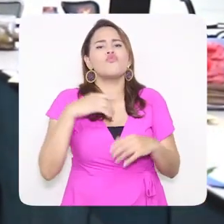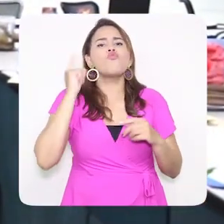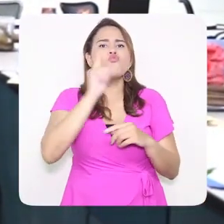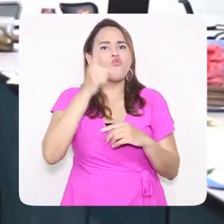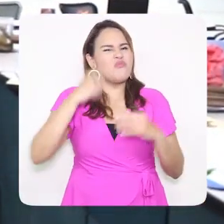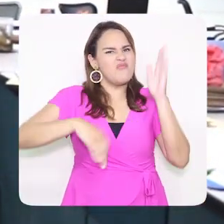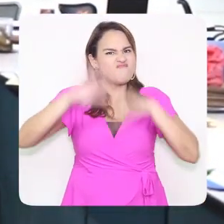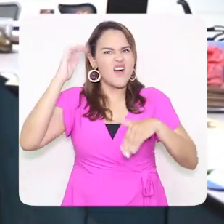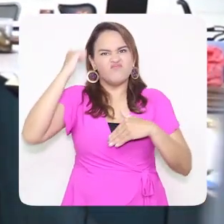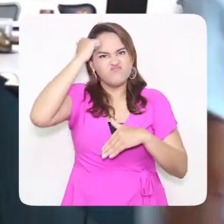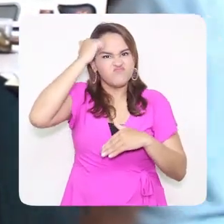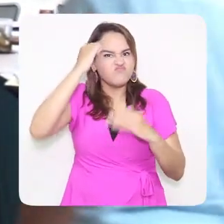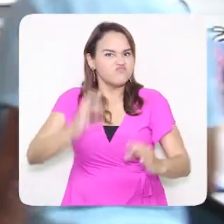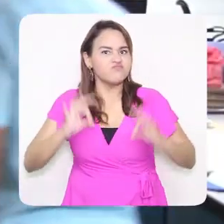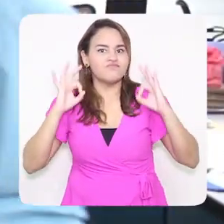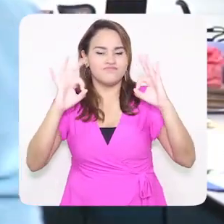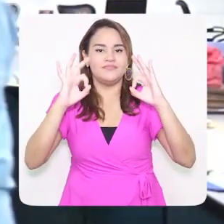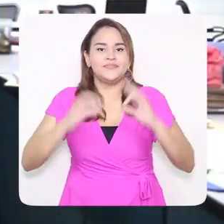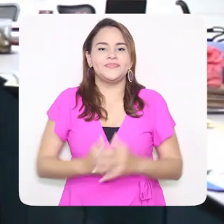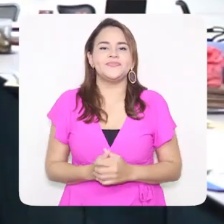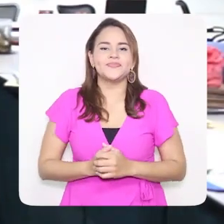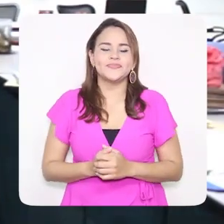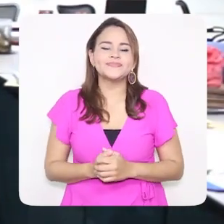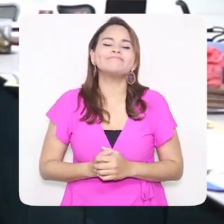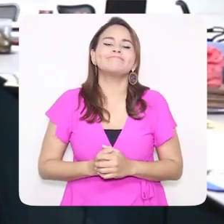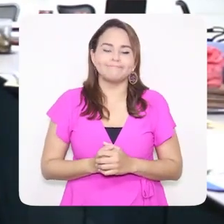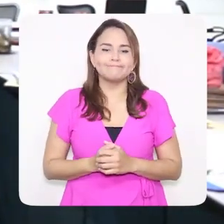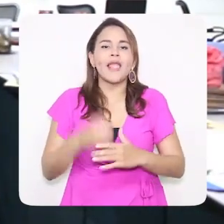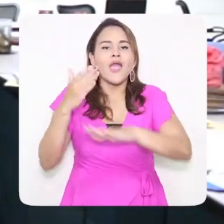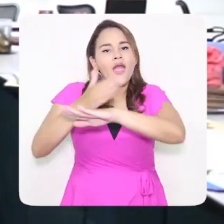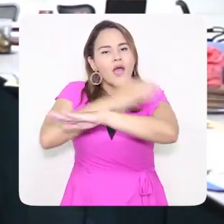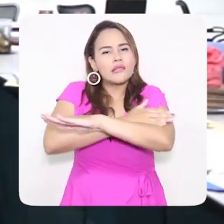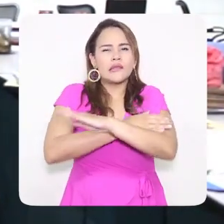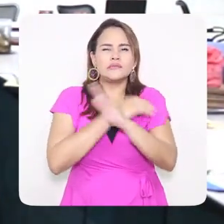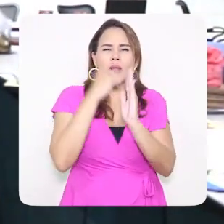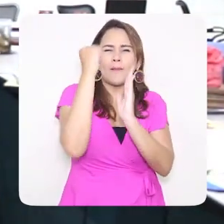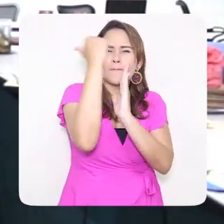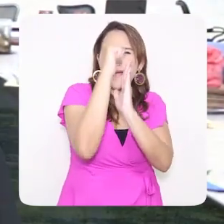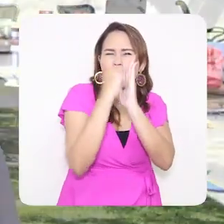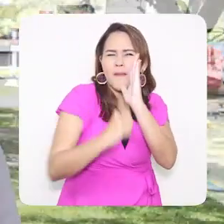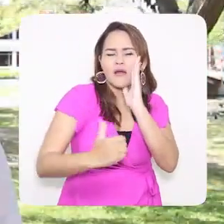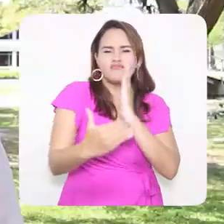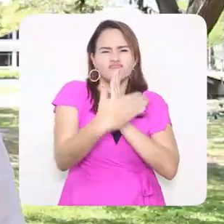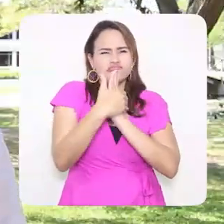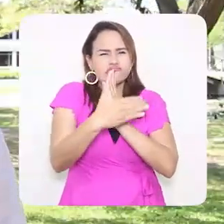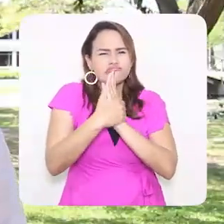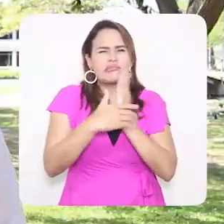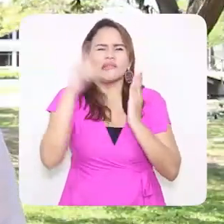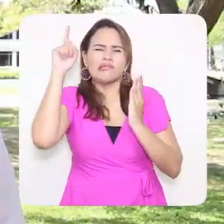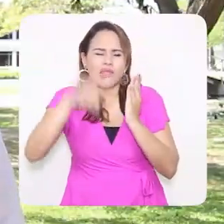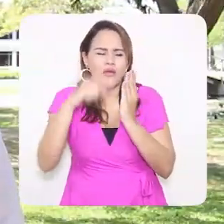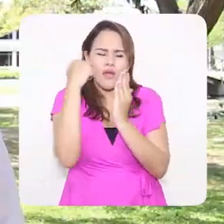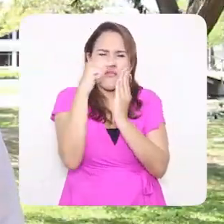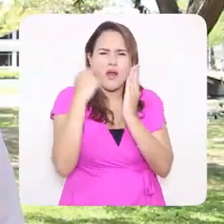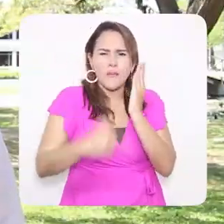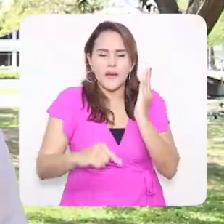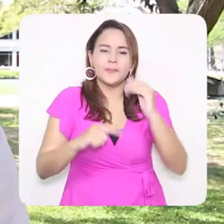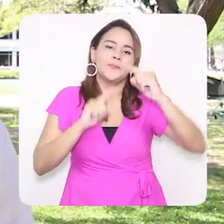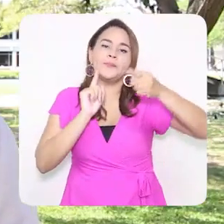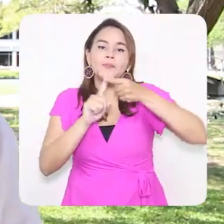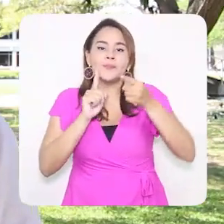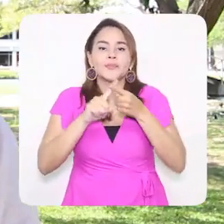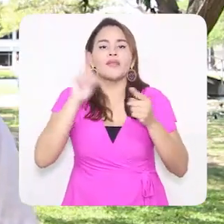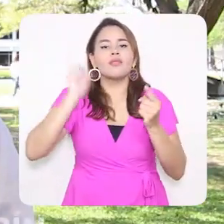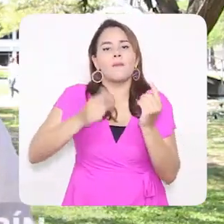uno de los requisitos que se plantearon dentro de la convocatoria, el cual implicó una firma de una